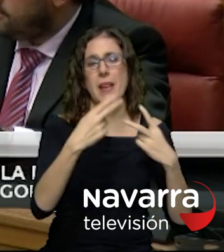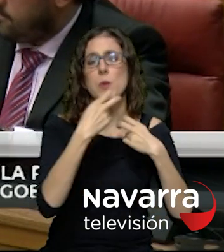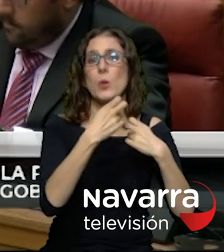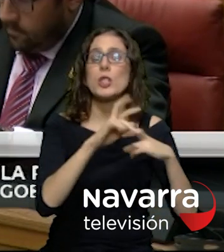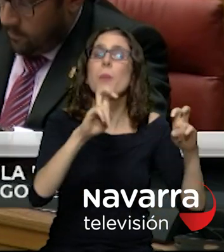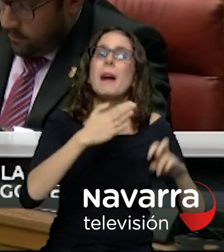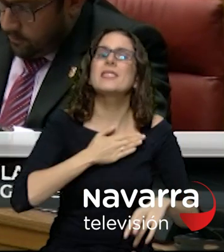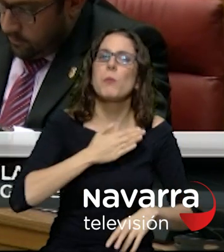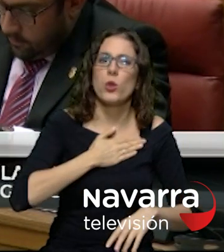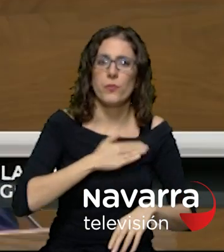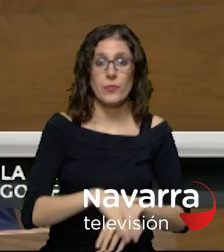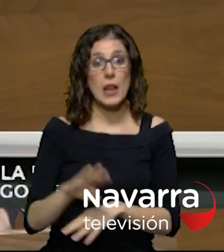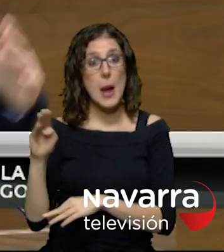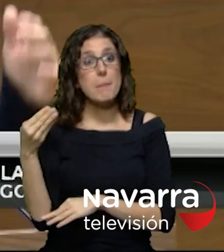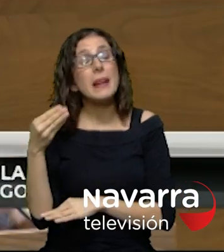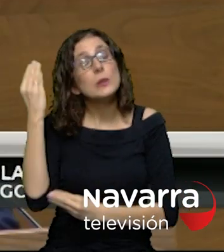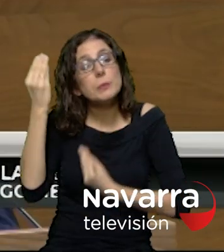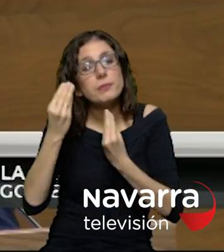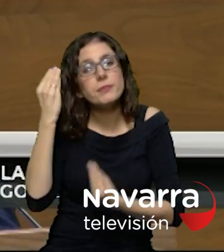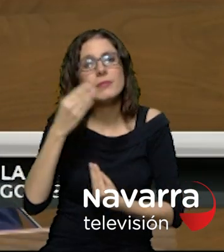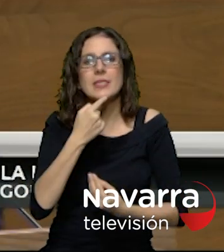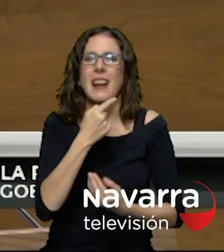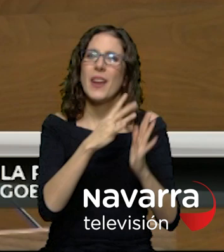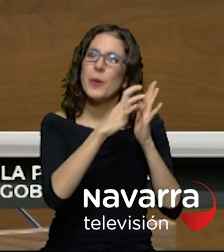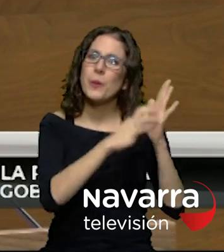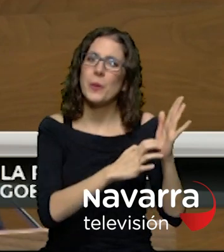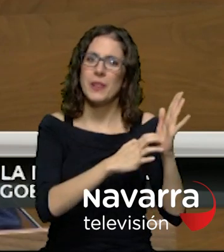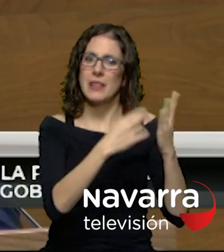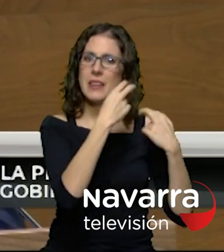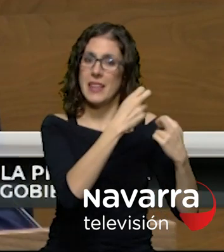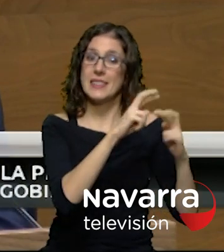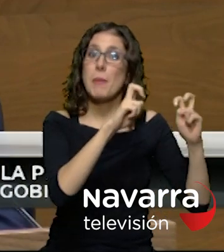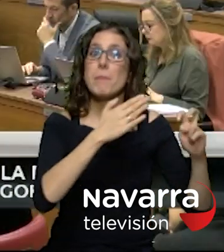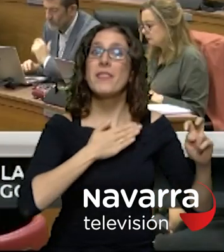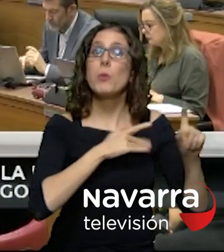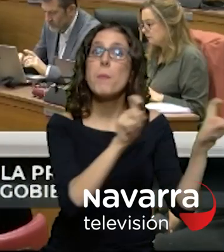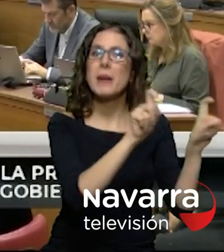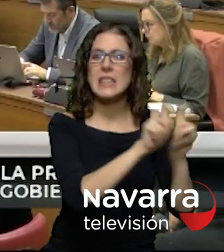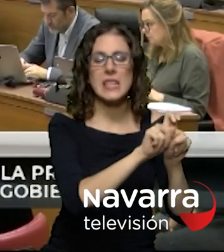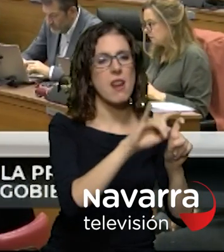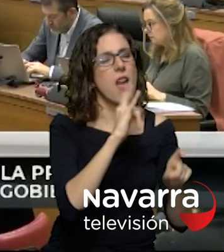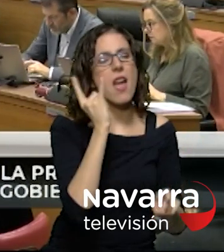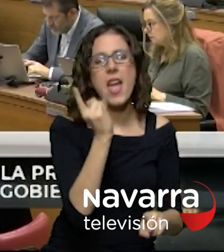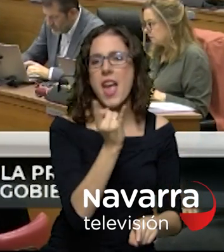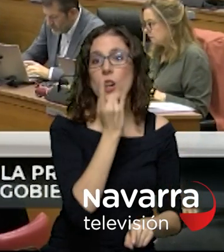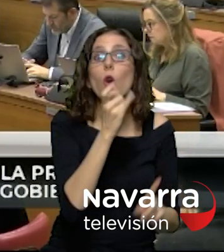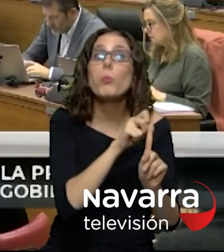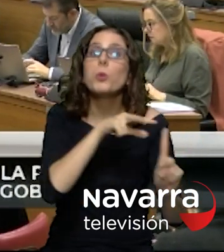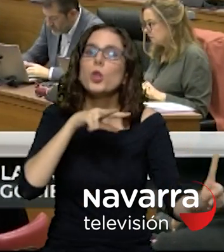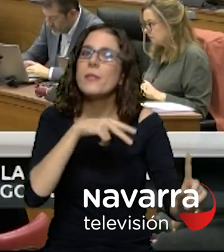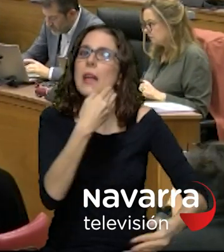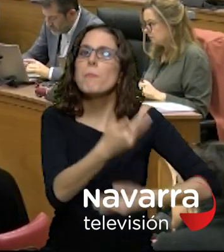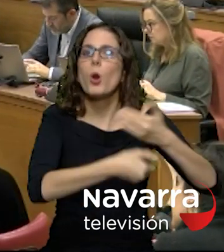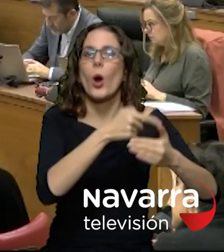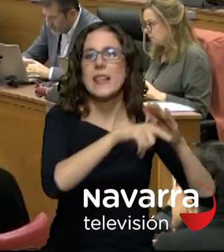formación a ver chale considera que las excepciones fiscales en el patrimonio empresarial son un error desde un punto de vista progresista